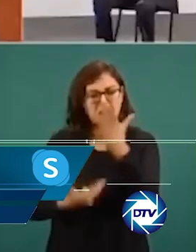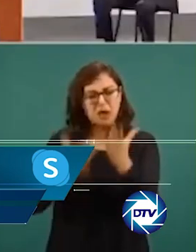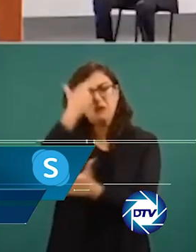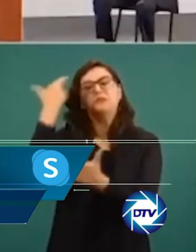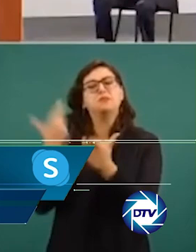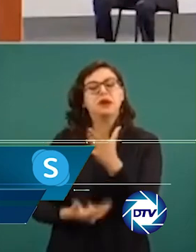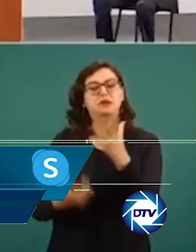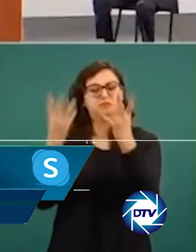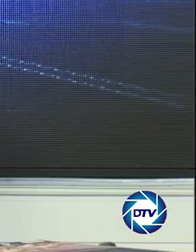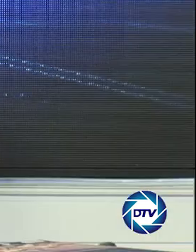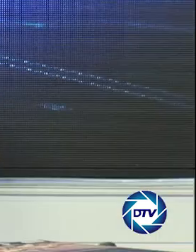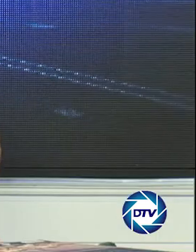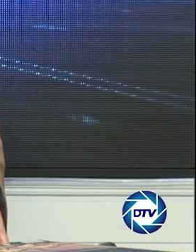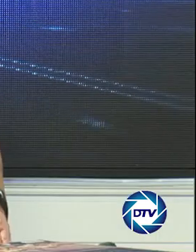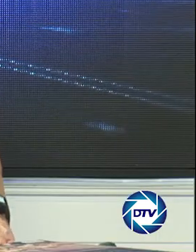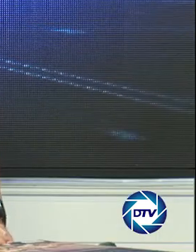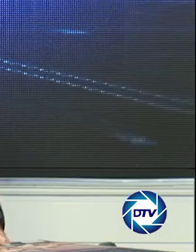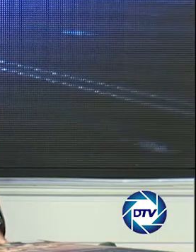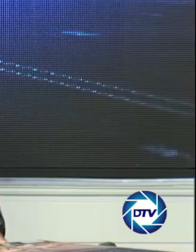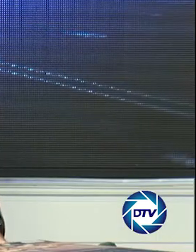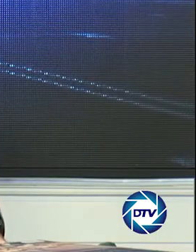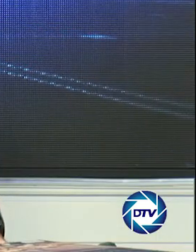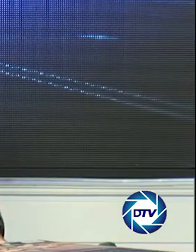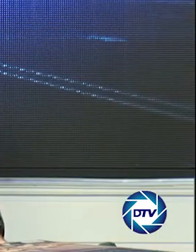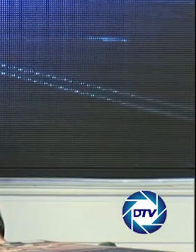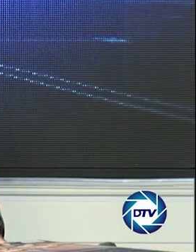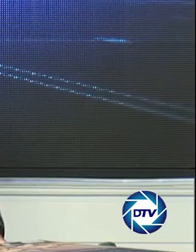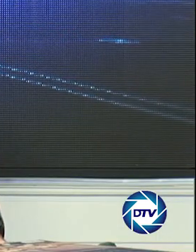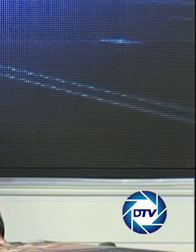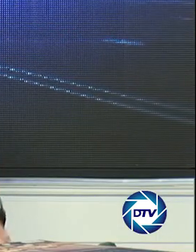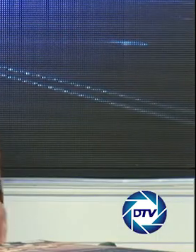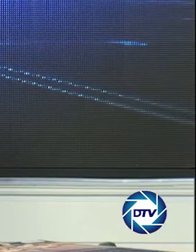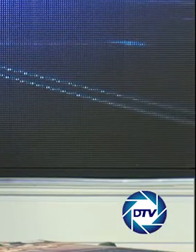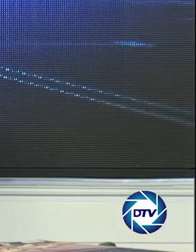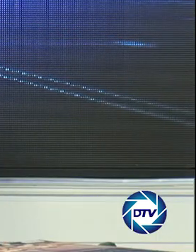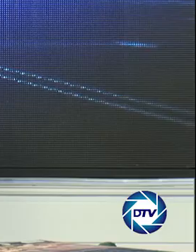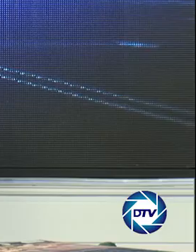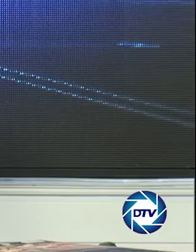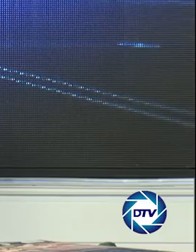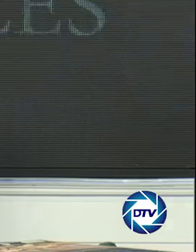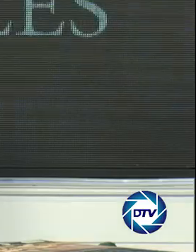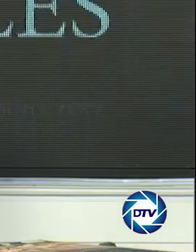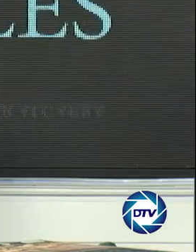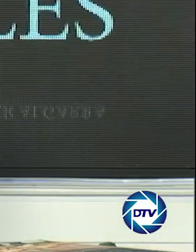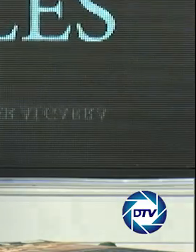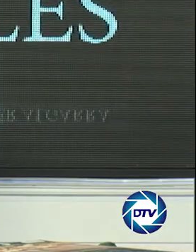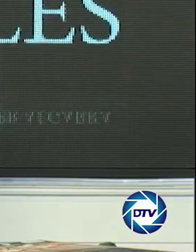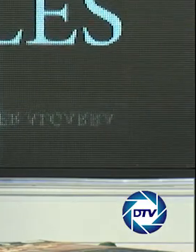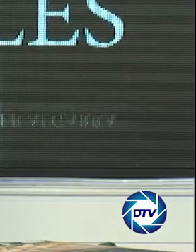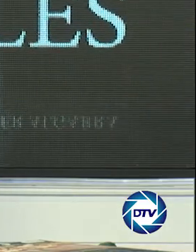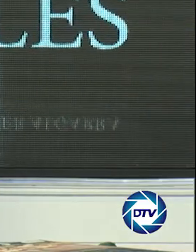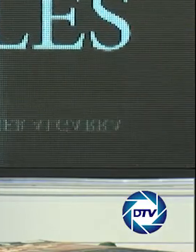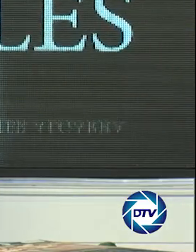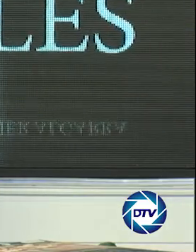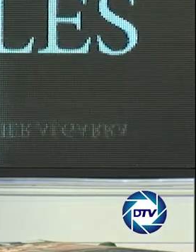Hombre, los tentáculos del mundo de la droga en México son muy amplios. Creo que fue un general de los Estados Unidos quien vino a decir algo así, que los narcos controlan